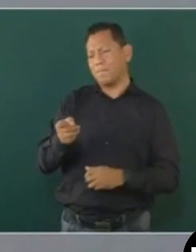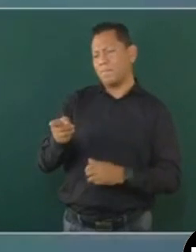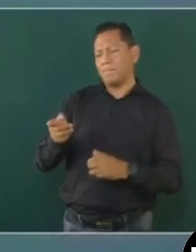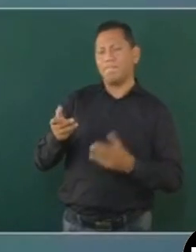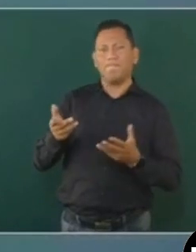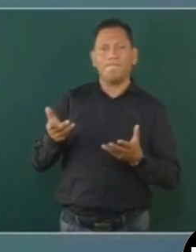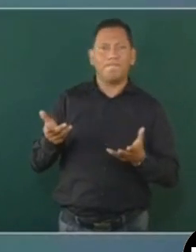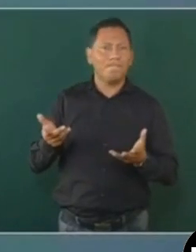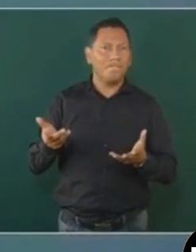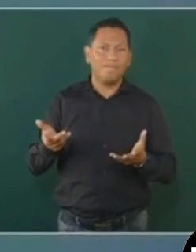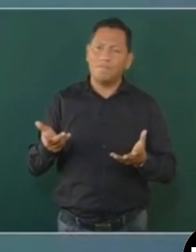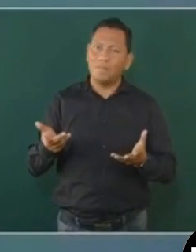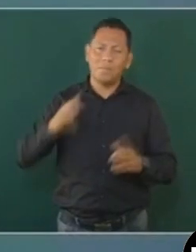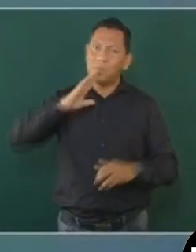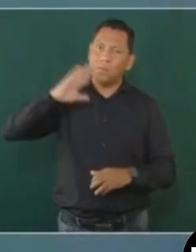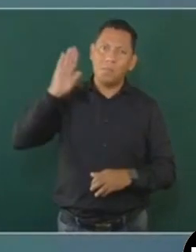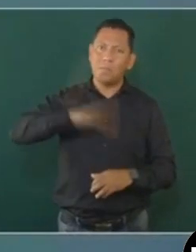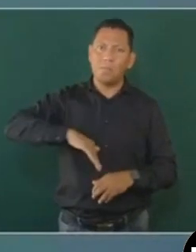un inmoral.